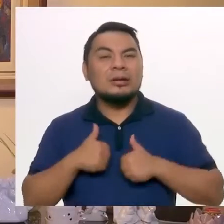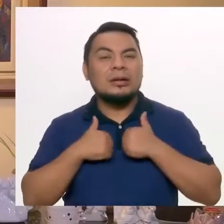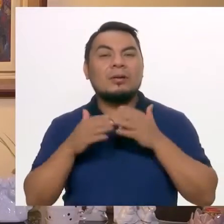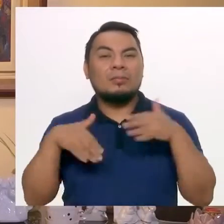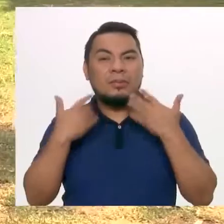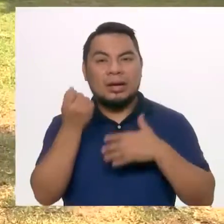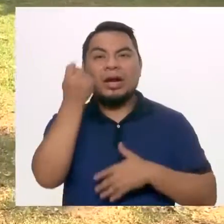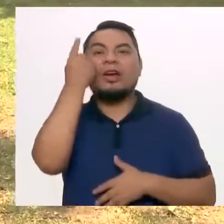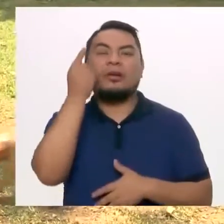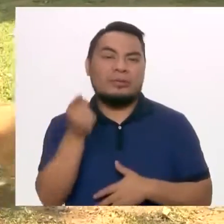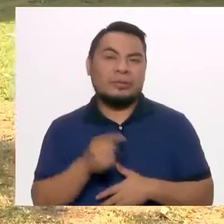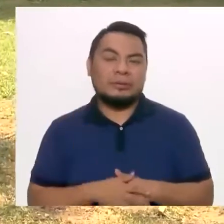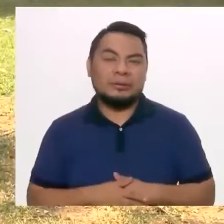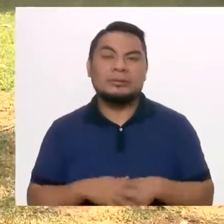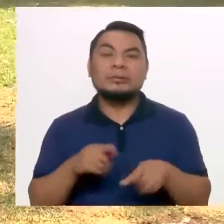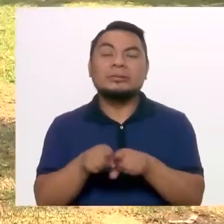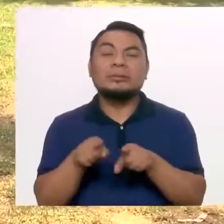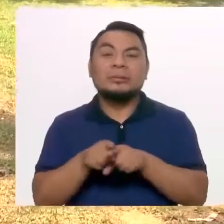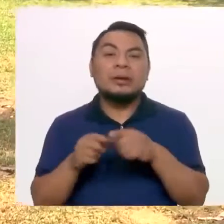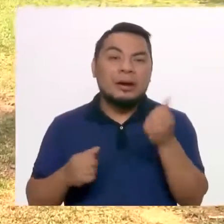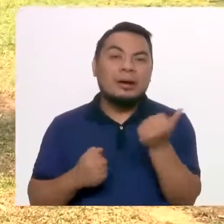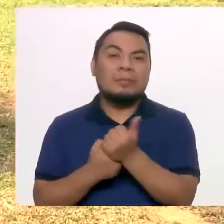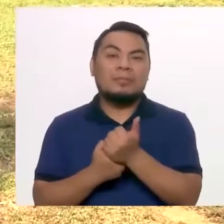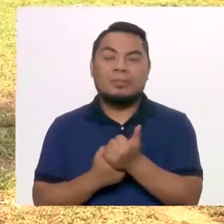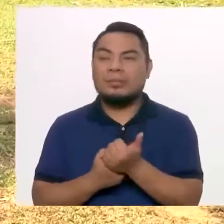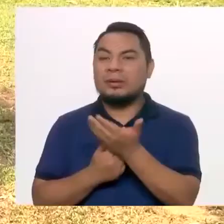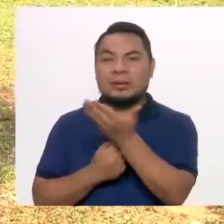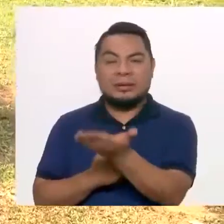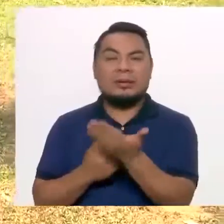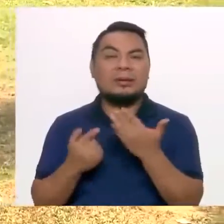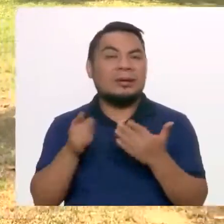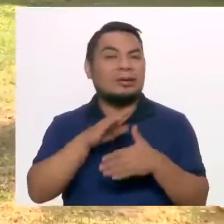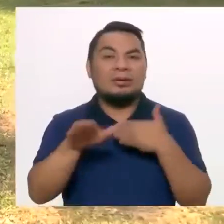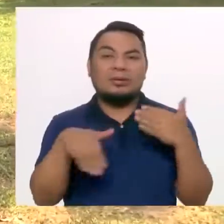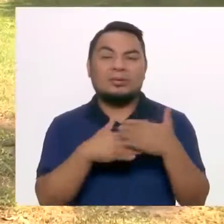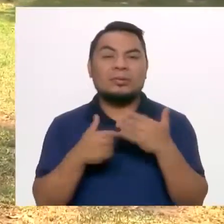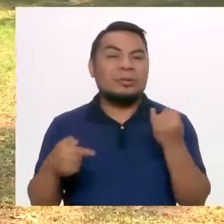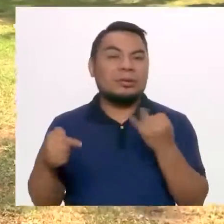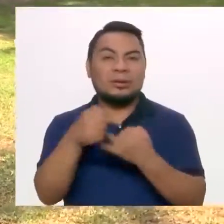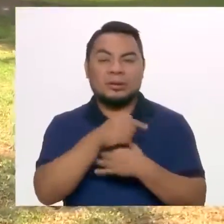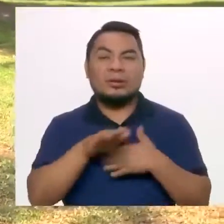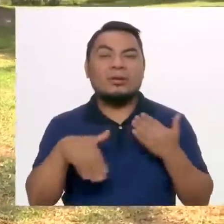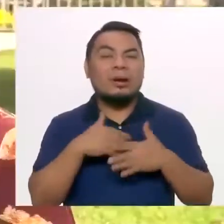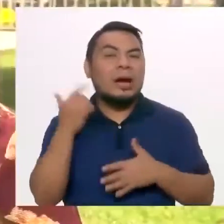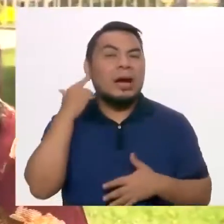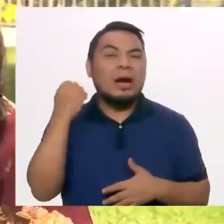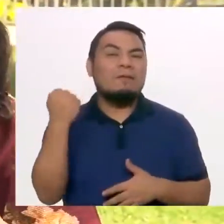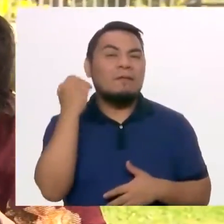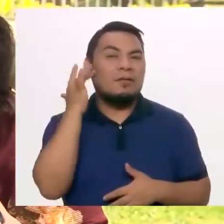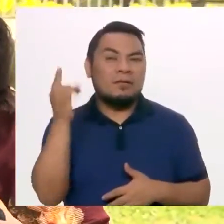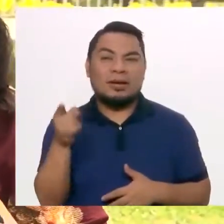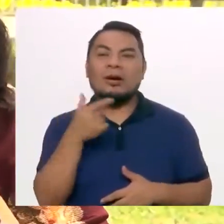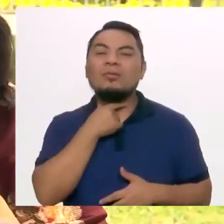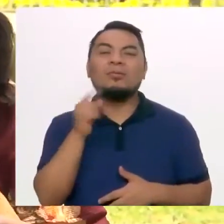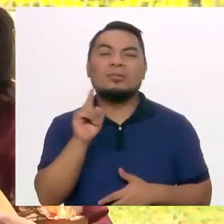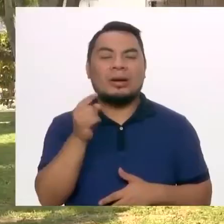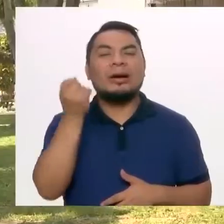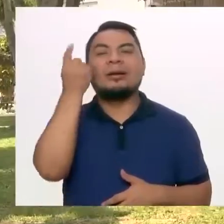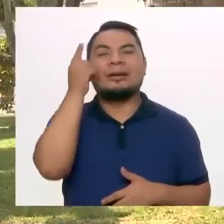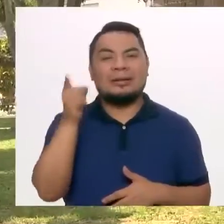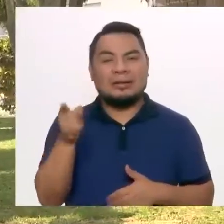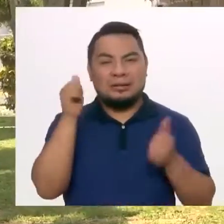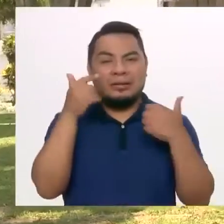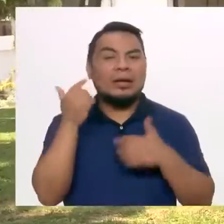poder comprender y a apoyarla en el sentido de que, por ejemplo, la bulla, ¿no? Me